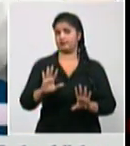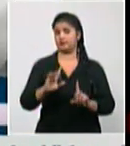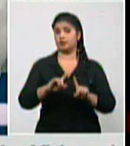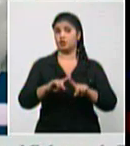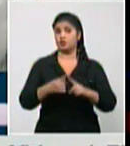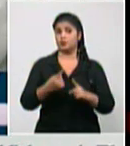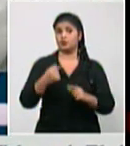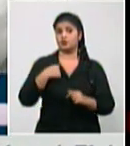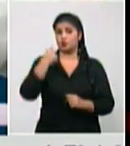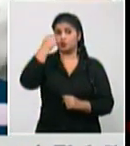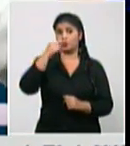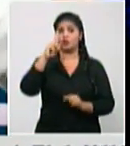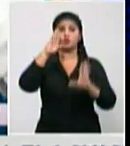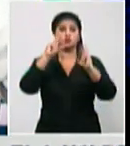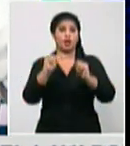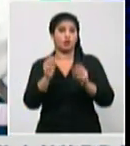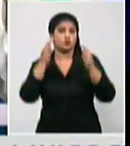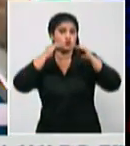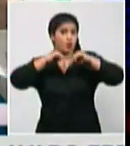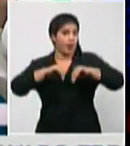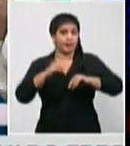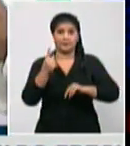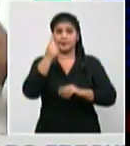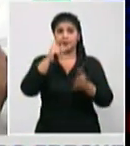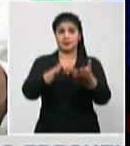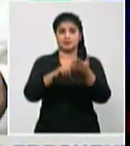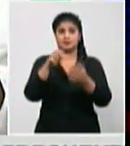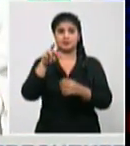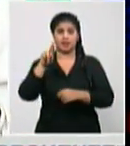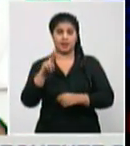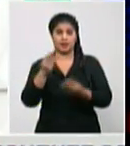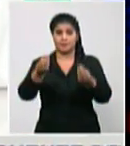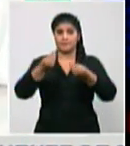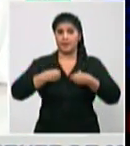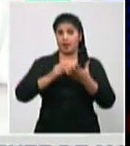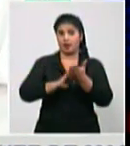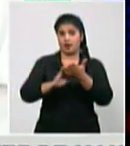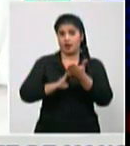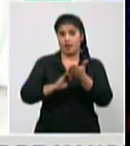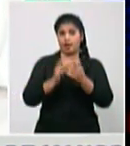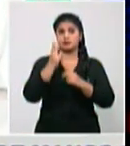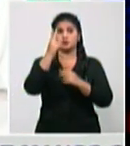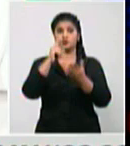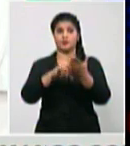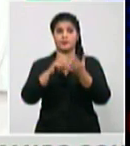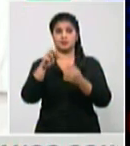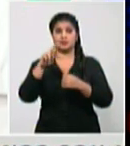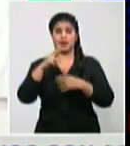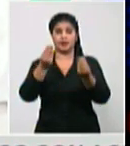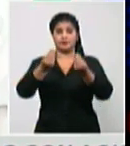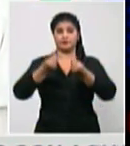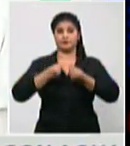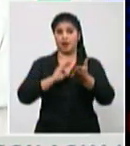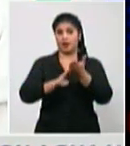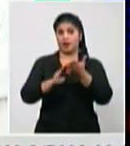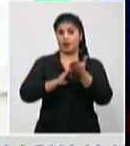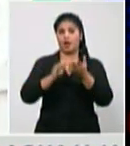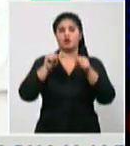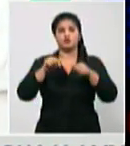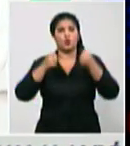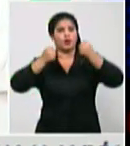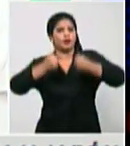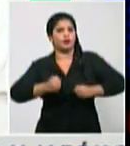resultado del primer PCR y del segundo PCR yo debo mantenerme en aislamiento